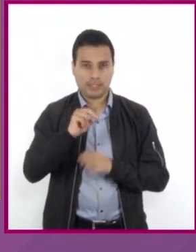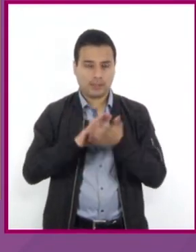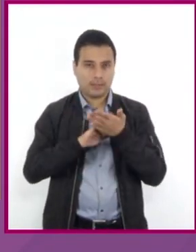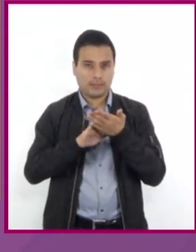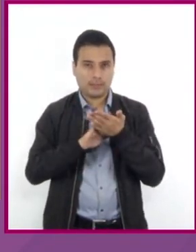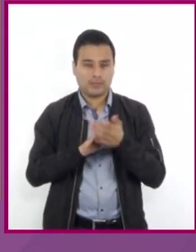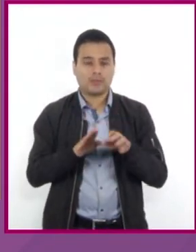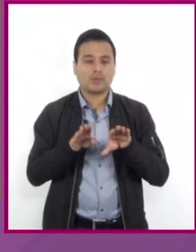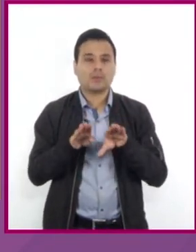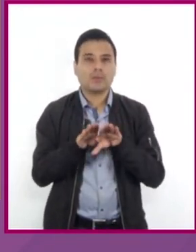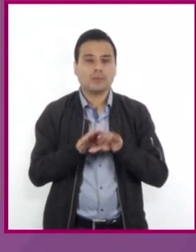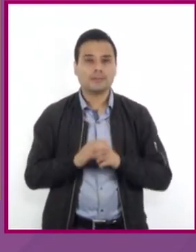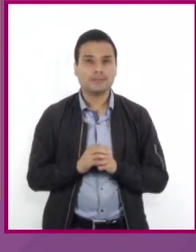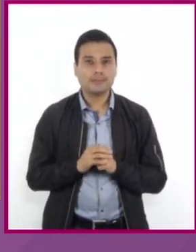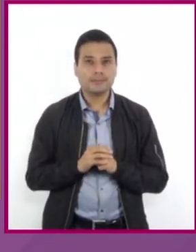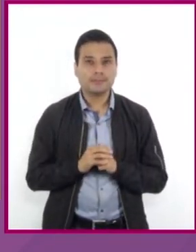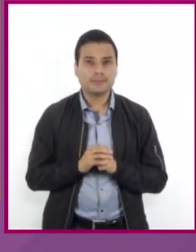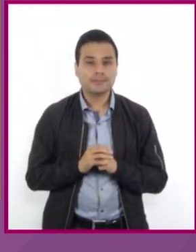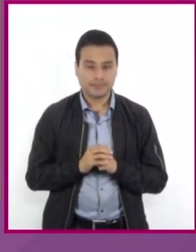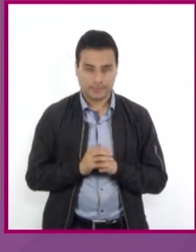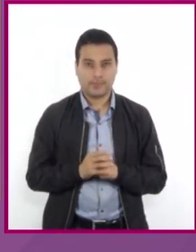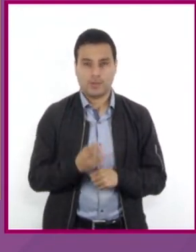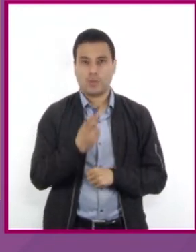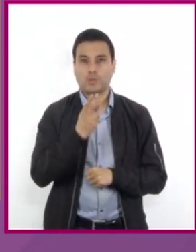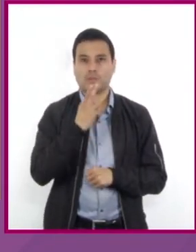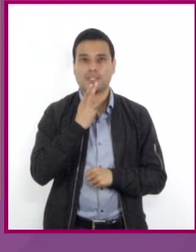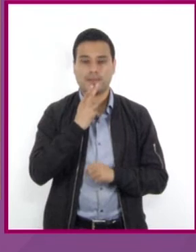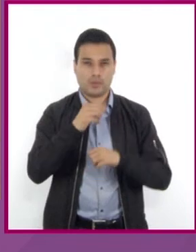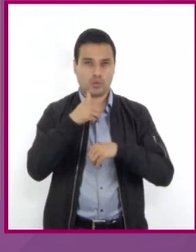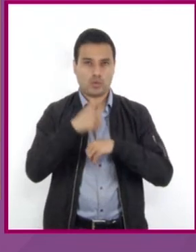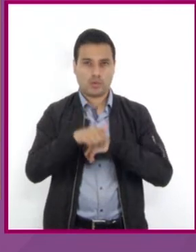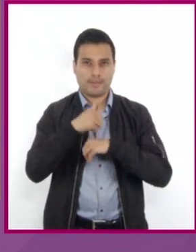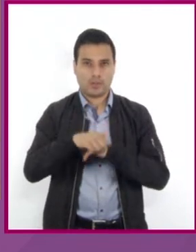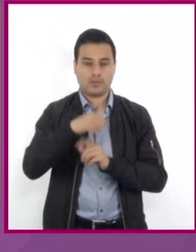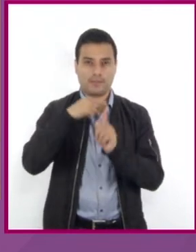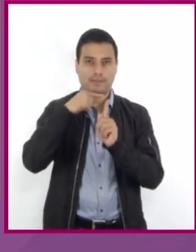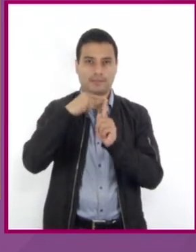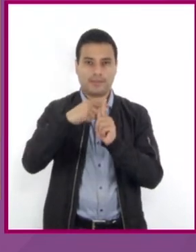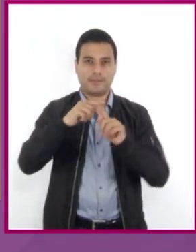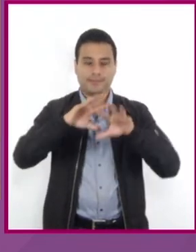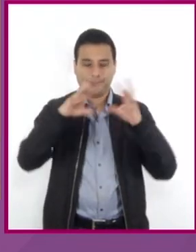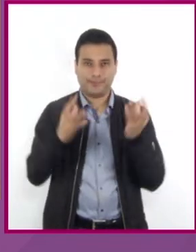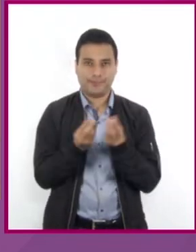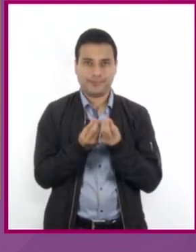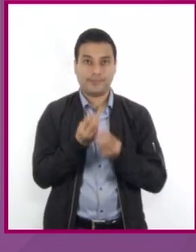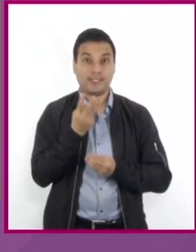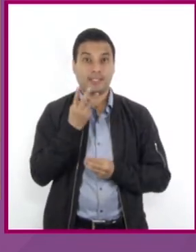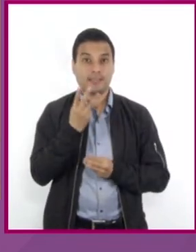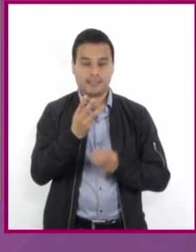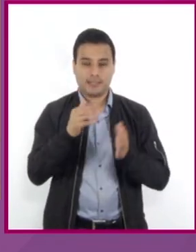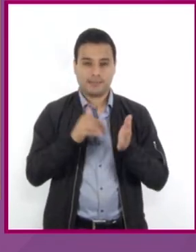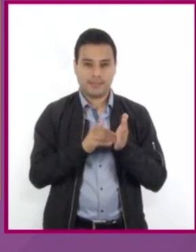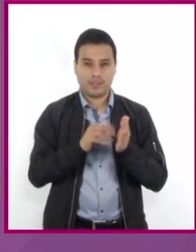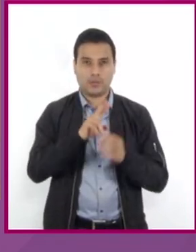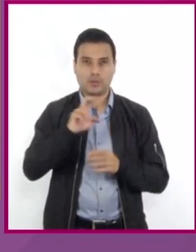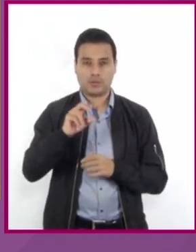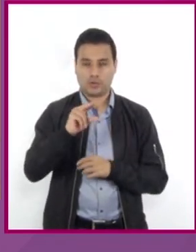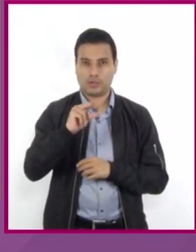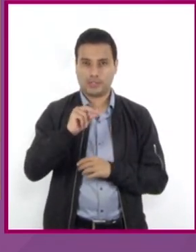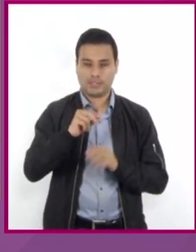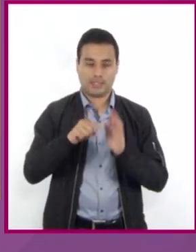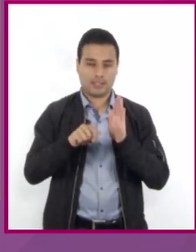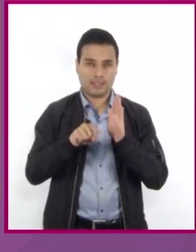primer miembro de la igualdad usamos su inverso aditivo que es 3280 negativo